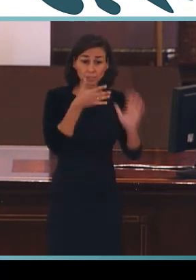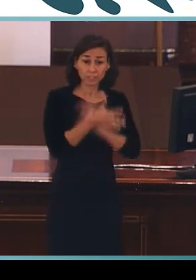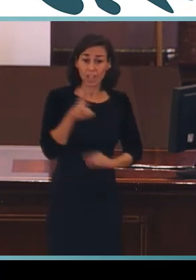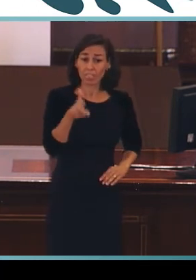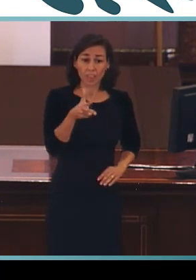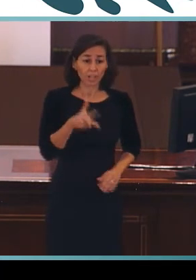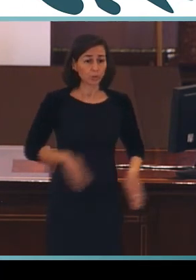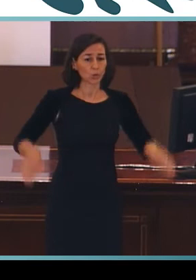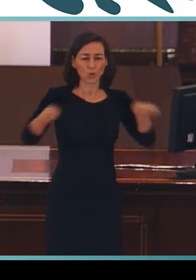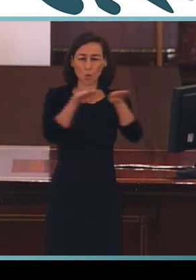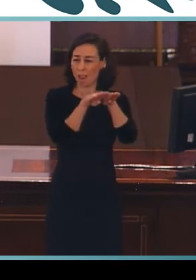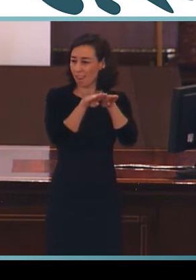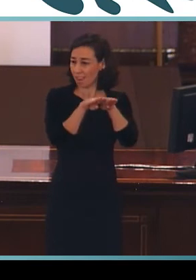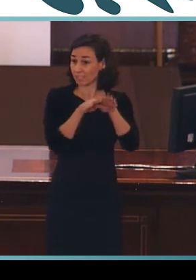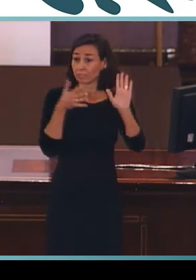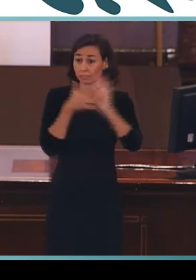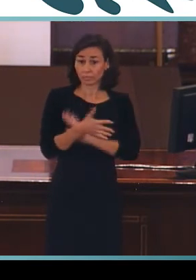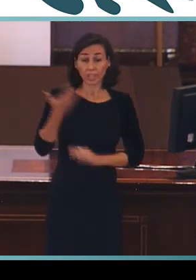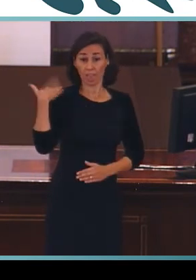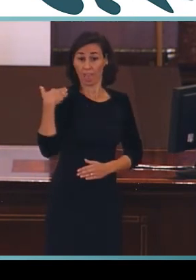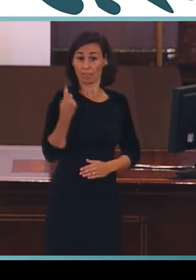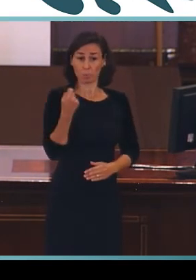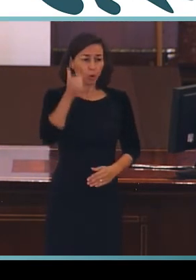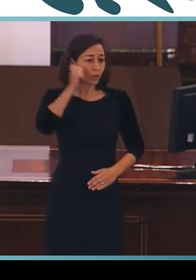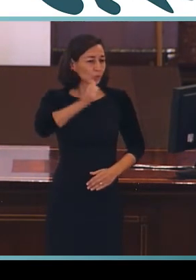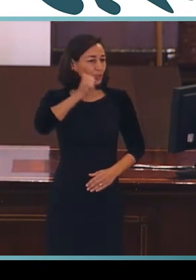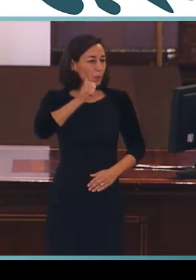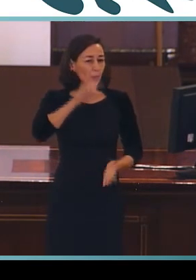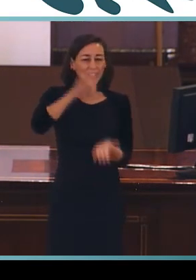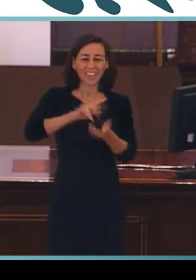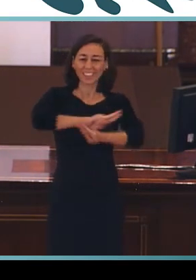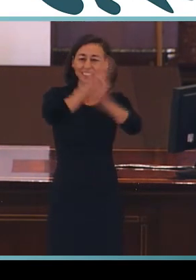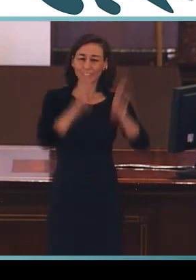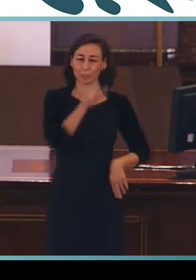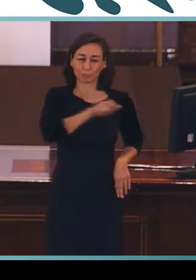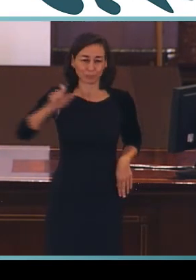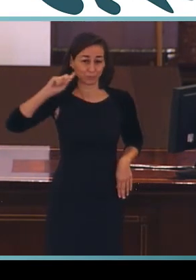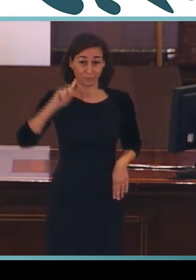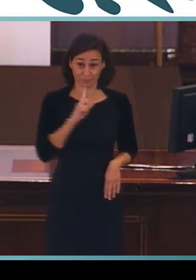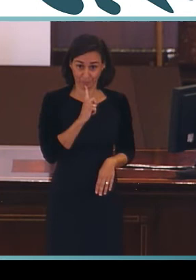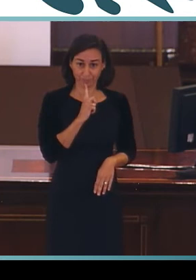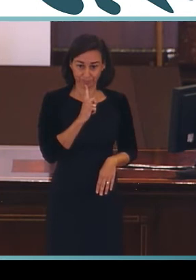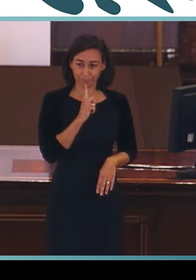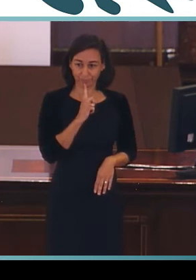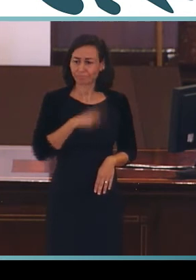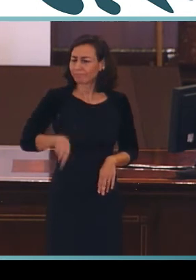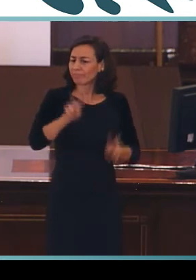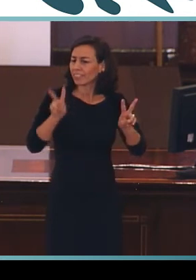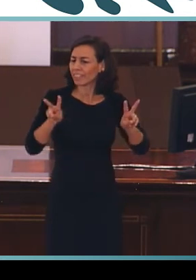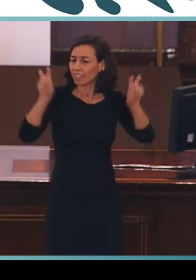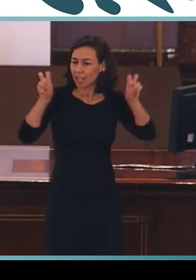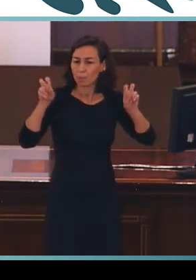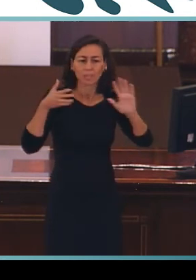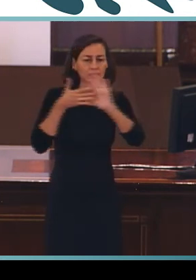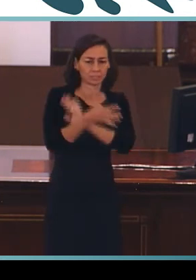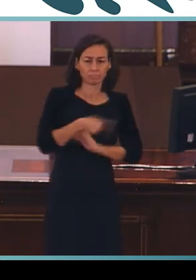que presidió la celebración el pasado sábado del Día Internacional de las Personas Sordas. Un lema con el que